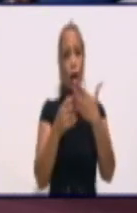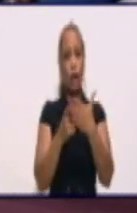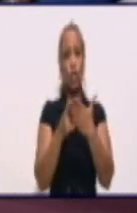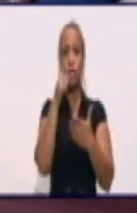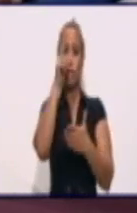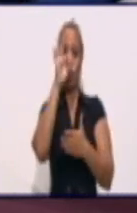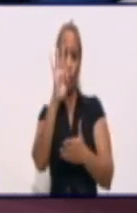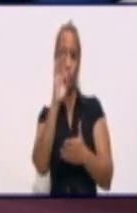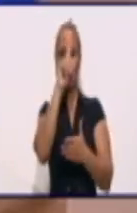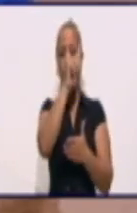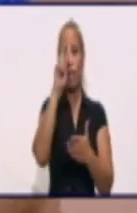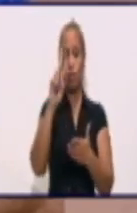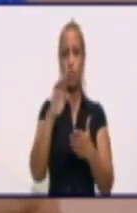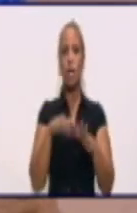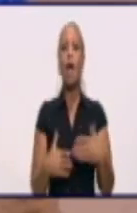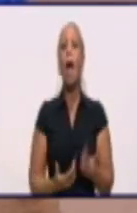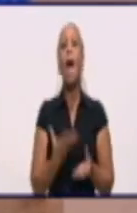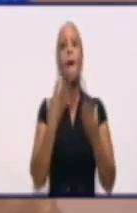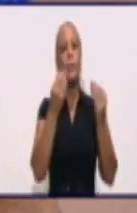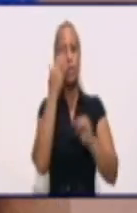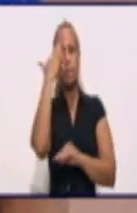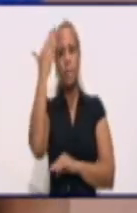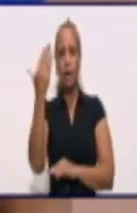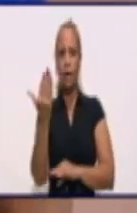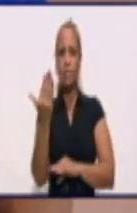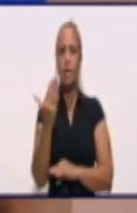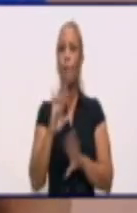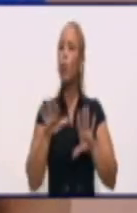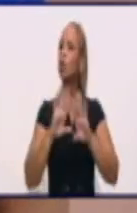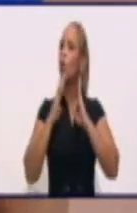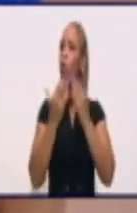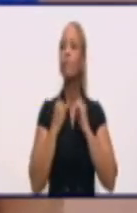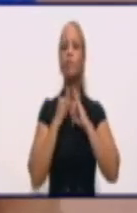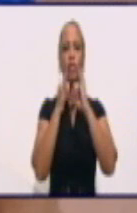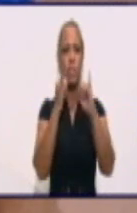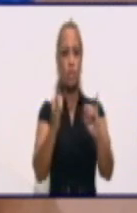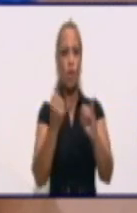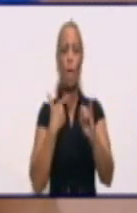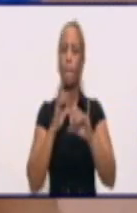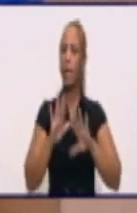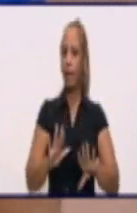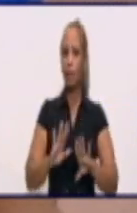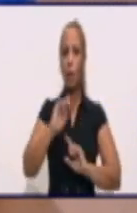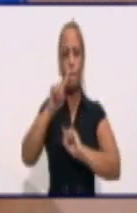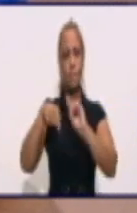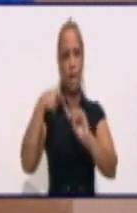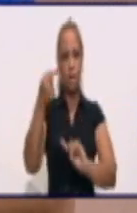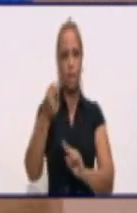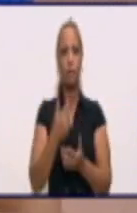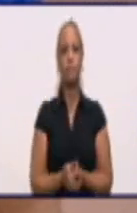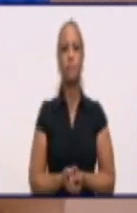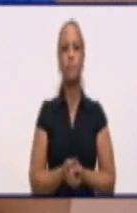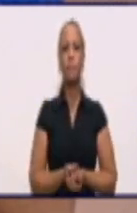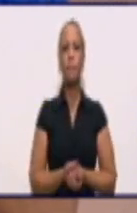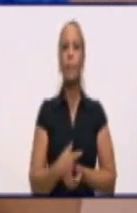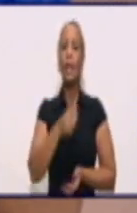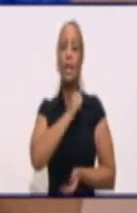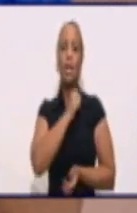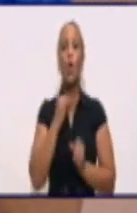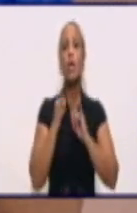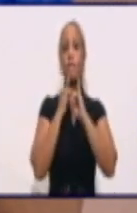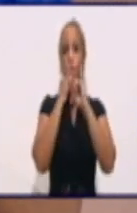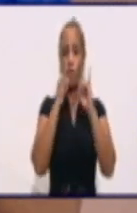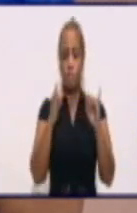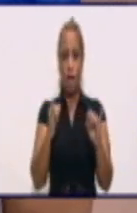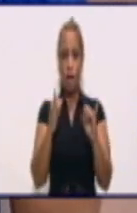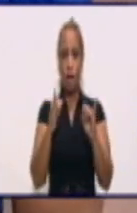que se solicitaron. Muchísimas gracias, Solís, por toda esta información. Le vamos a estar esperando mañana. Quiero informarles